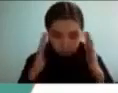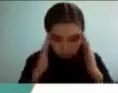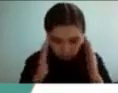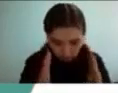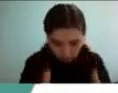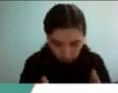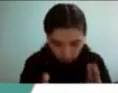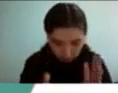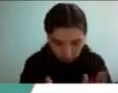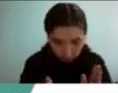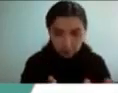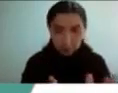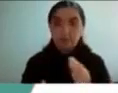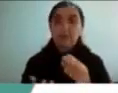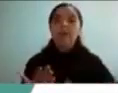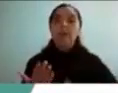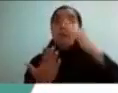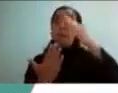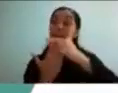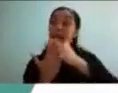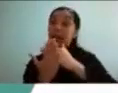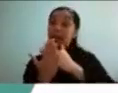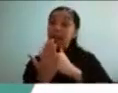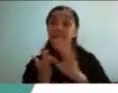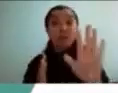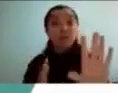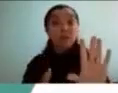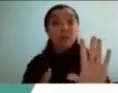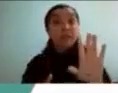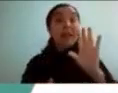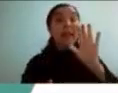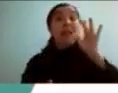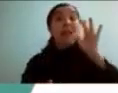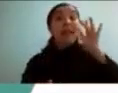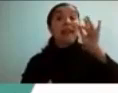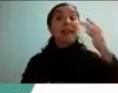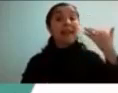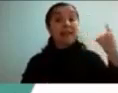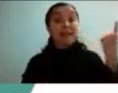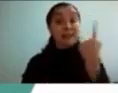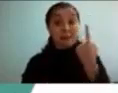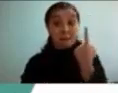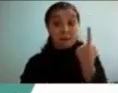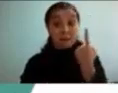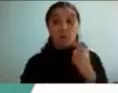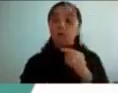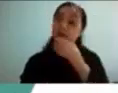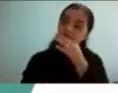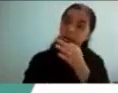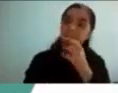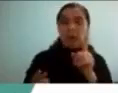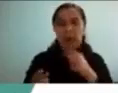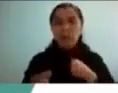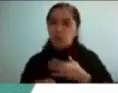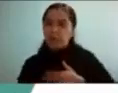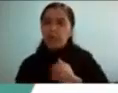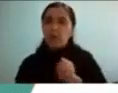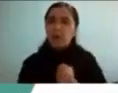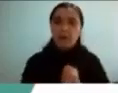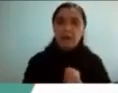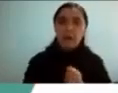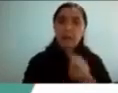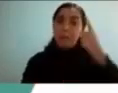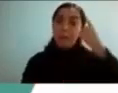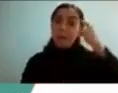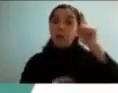planificación y la priorización que aquí es el tema de no de decir ok tengo ganas de hacer esto ahora pero lo voy a postergar